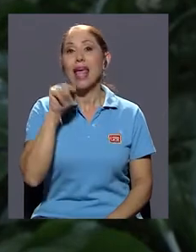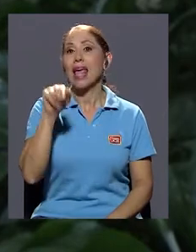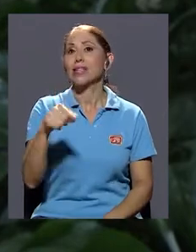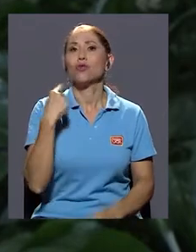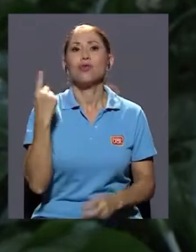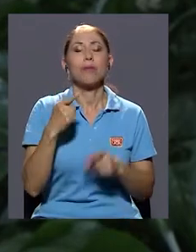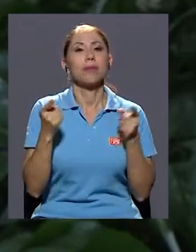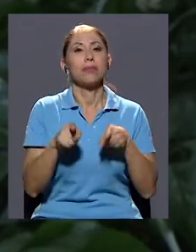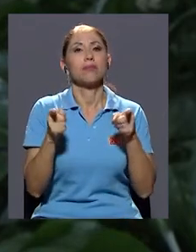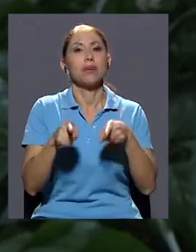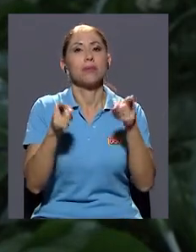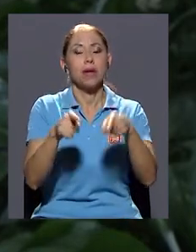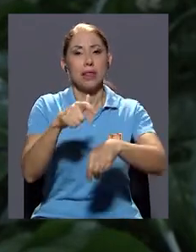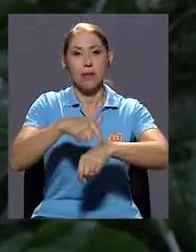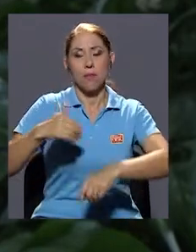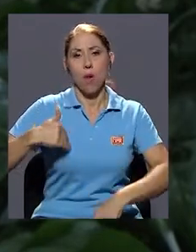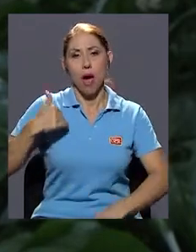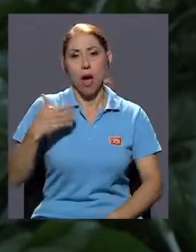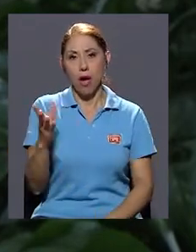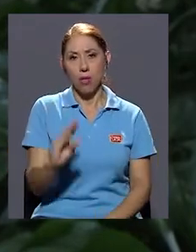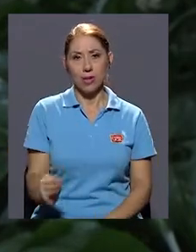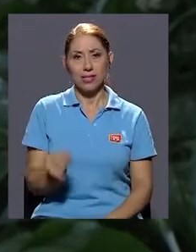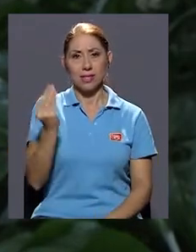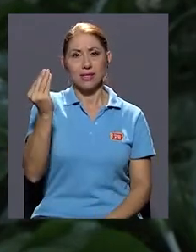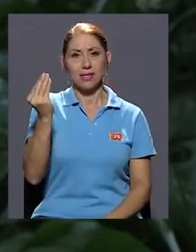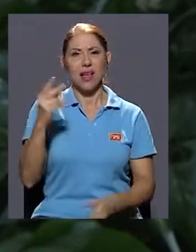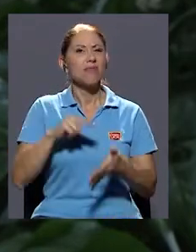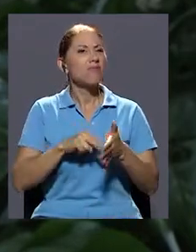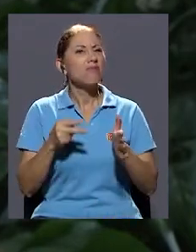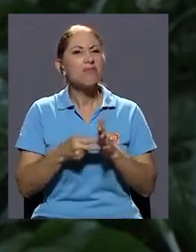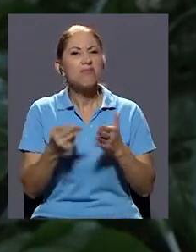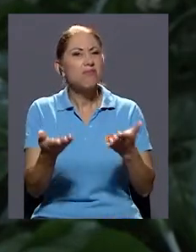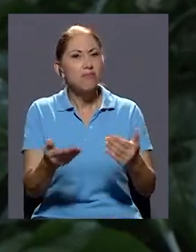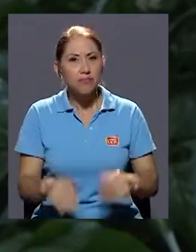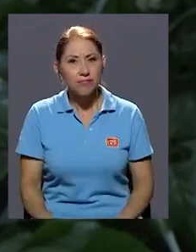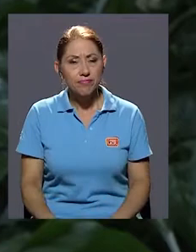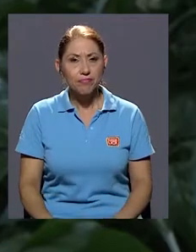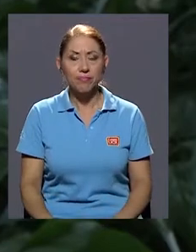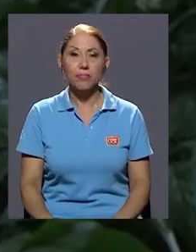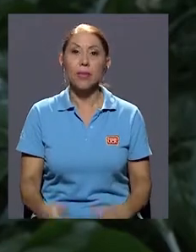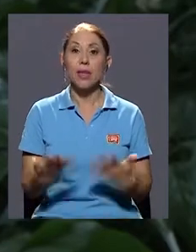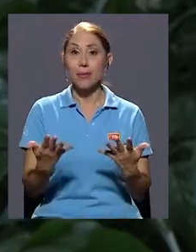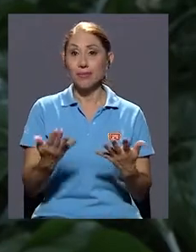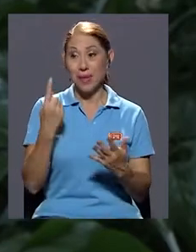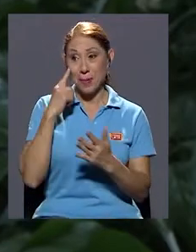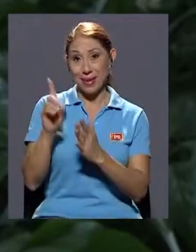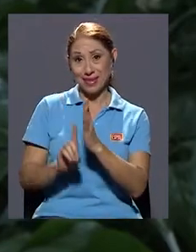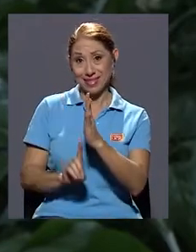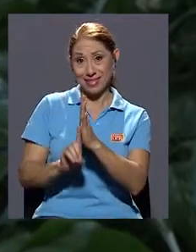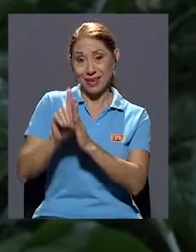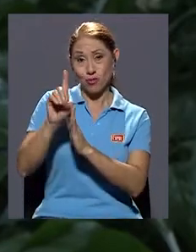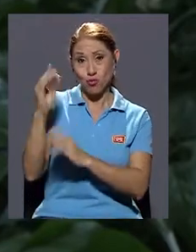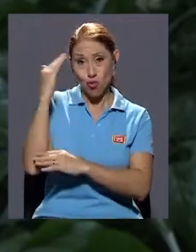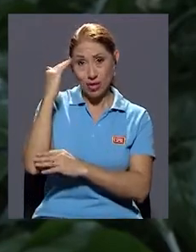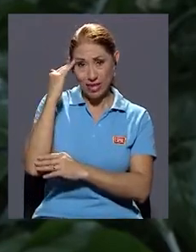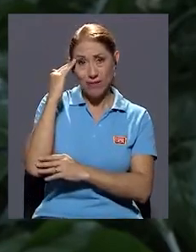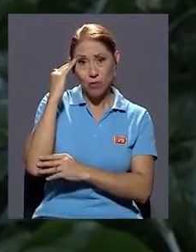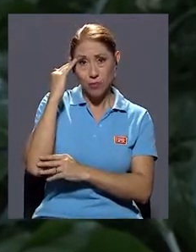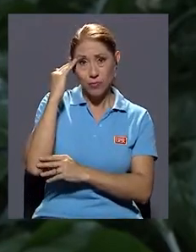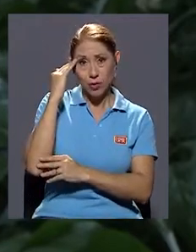que se problematiza durante la adolescencia. ¿Qué quiere decir esto? En virtud del desarrollo cognitivo que vamos